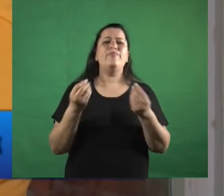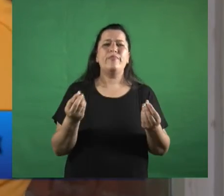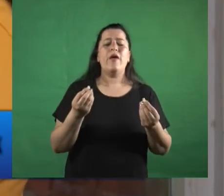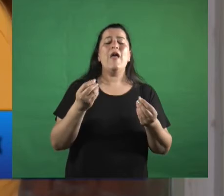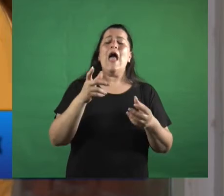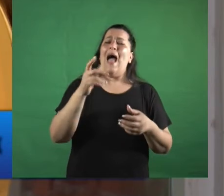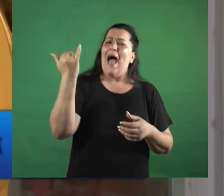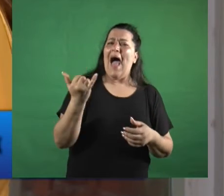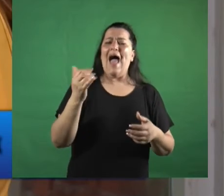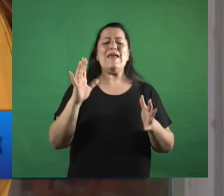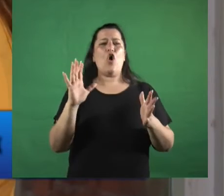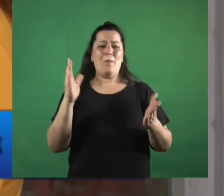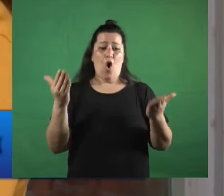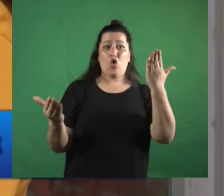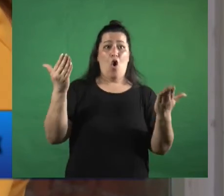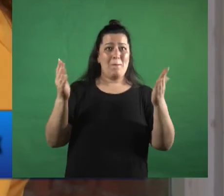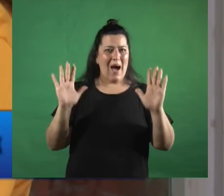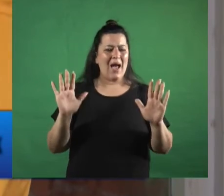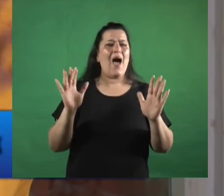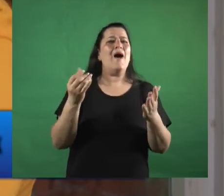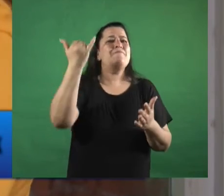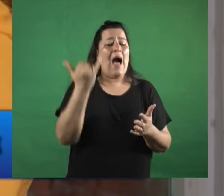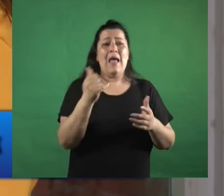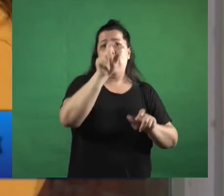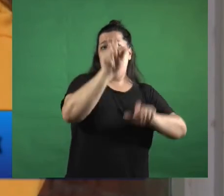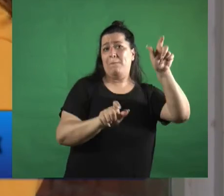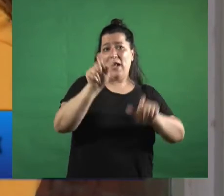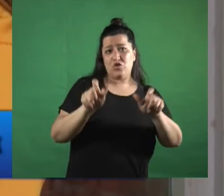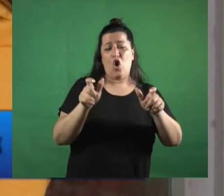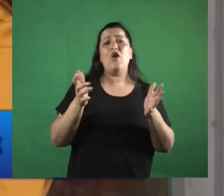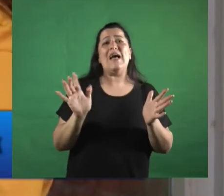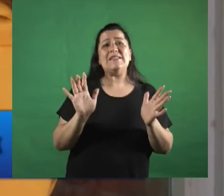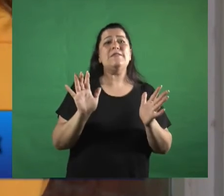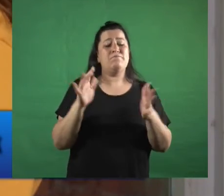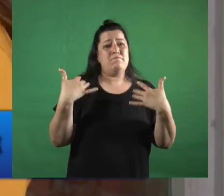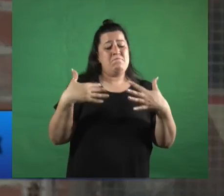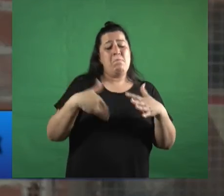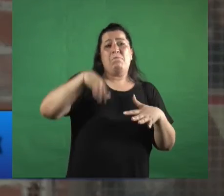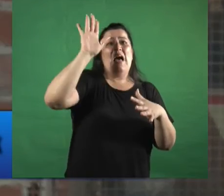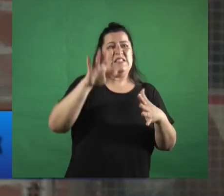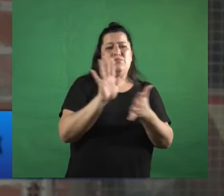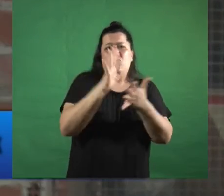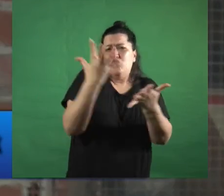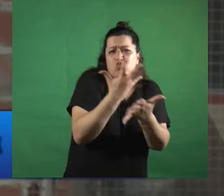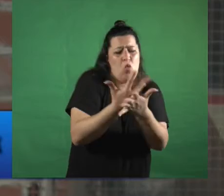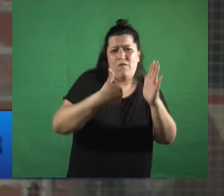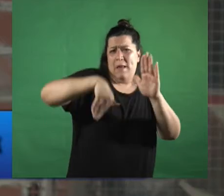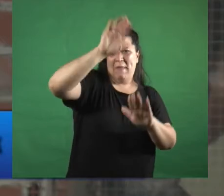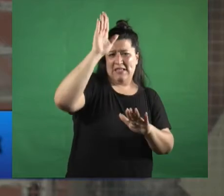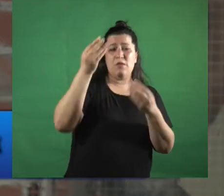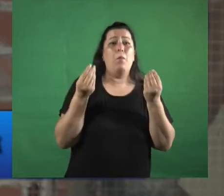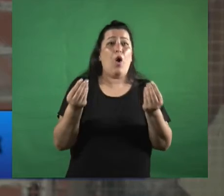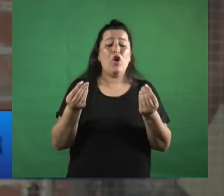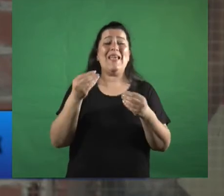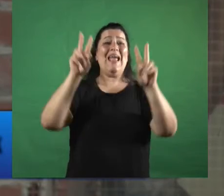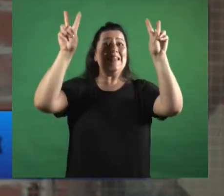suxtacones de vulneraciones claro tenés personas mucho más perjudicaciones claro porque el tema de la raza es